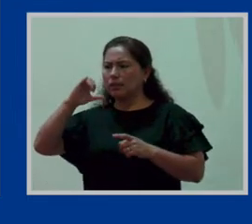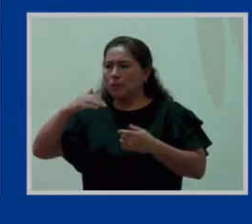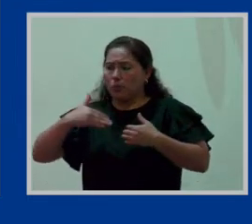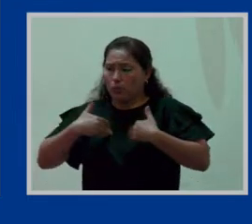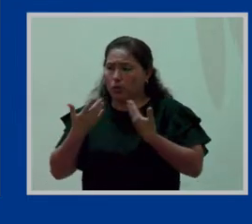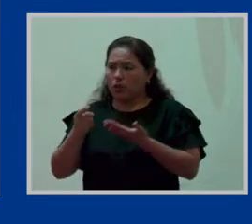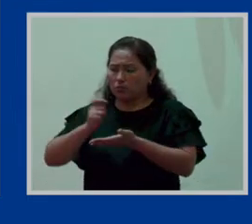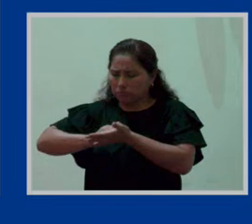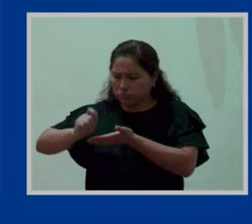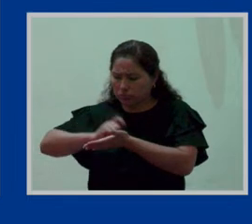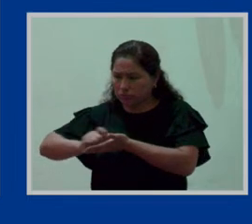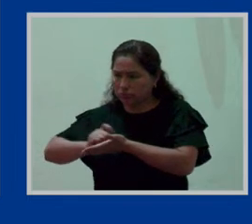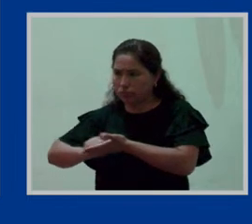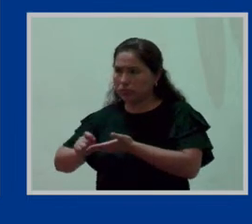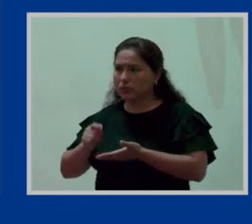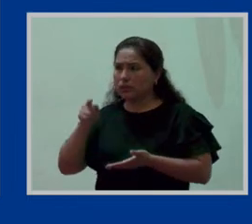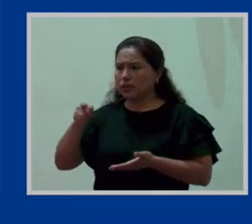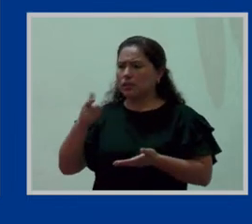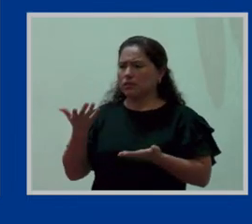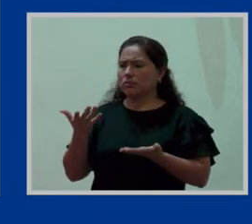¿alguna otra pregunta?